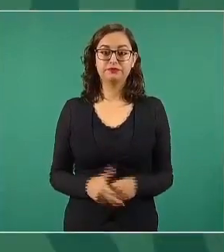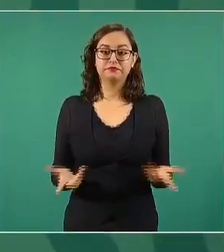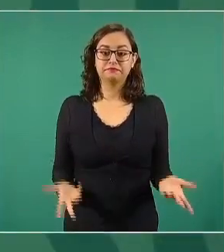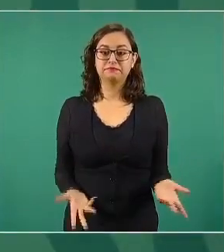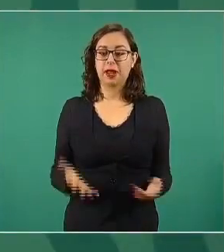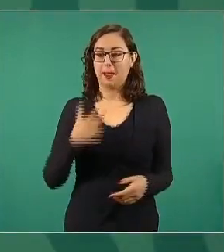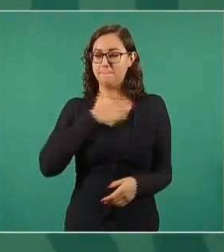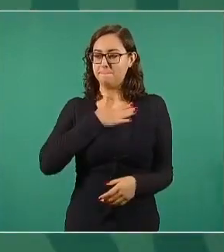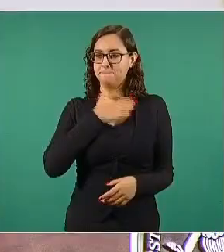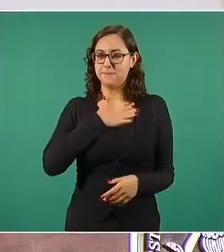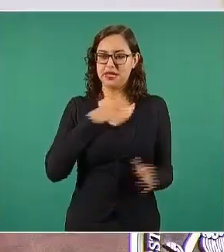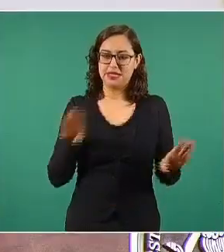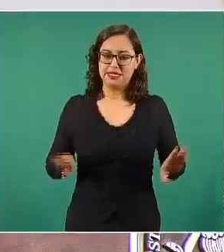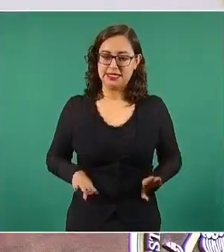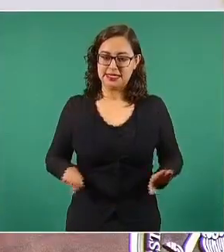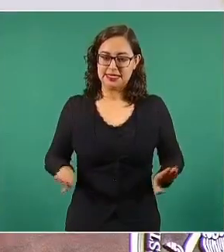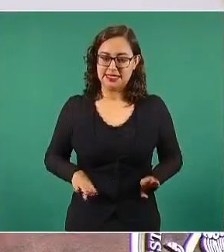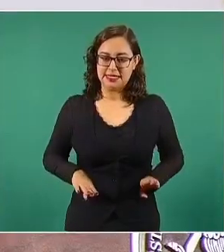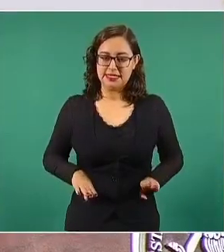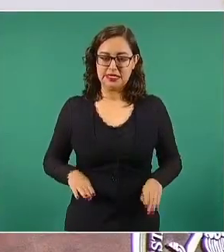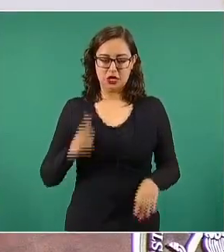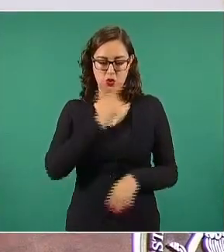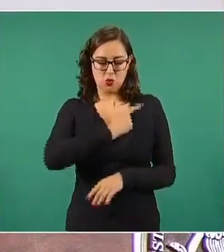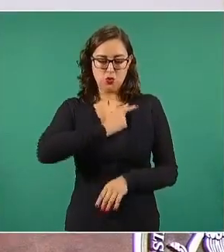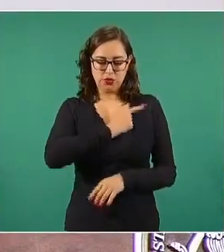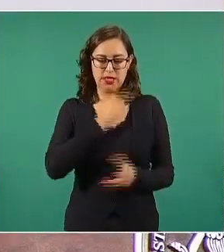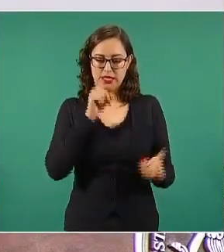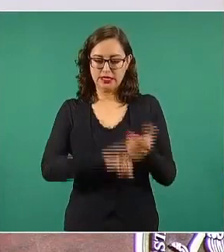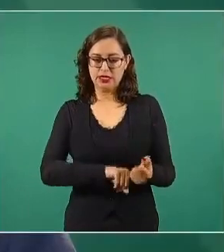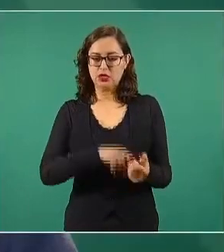gustan del rito católico